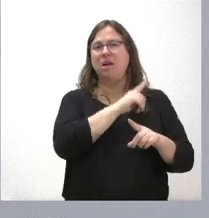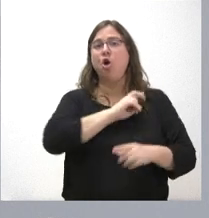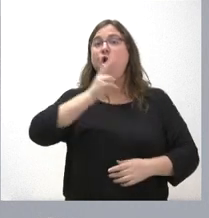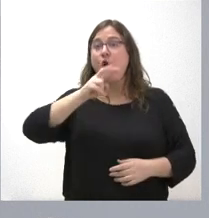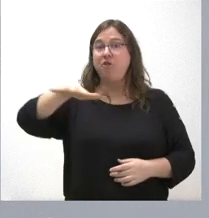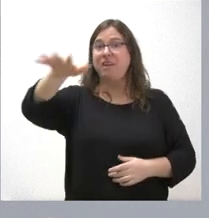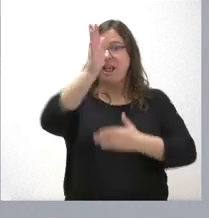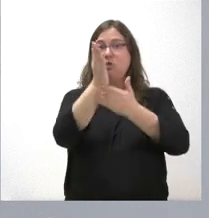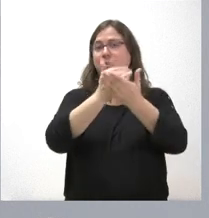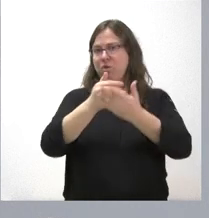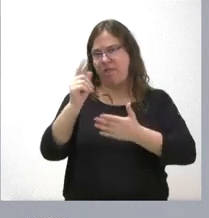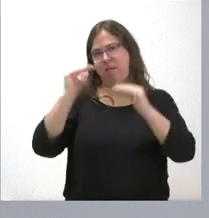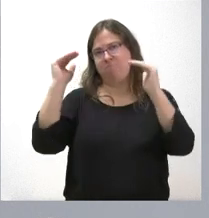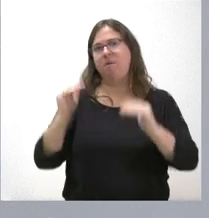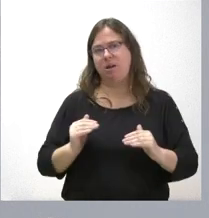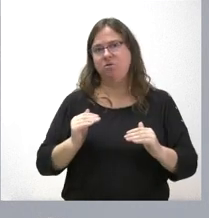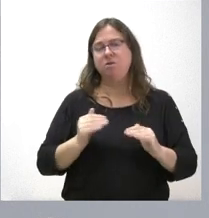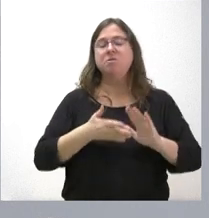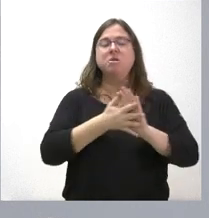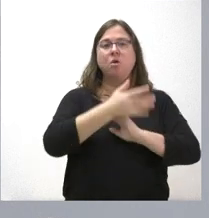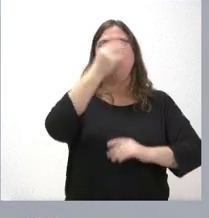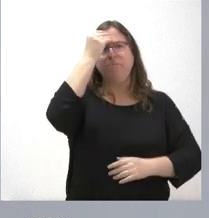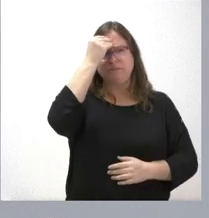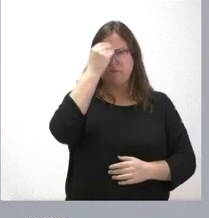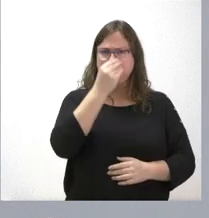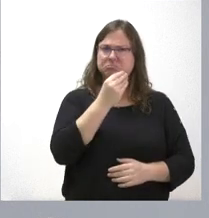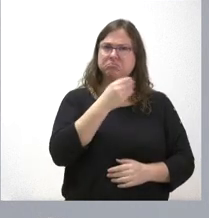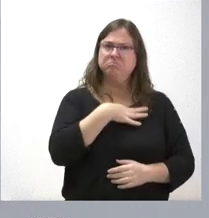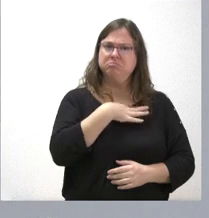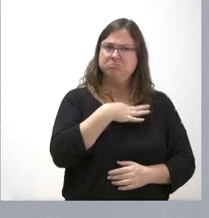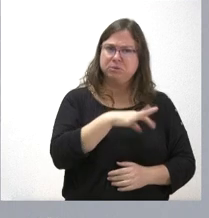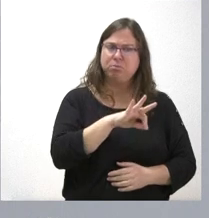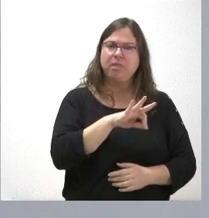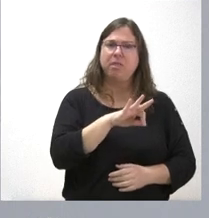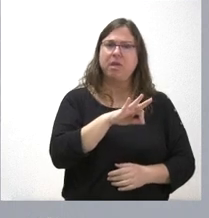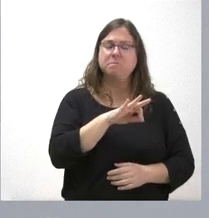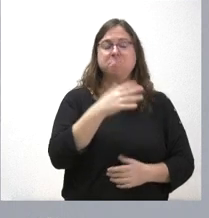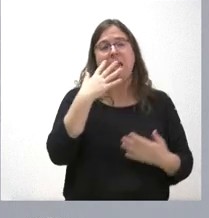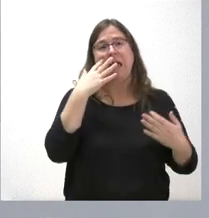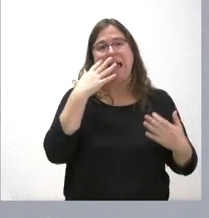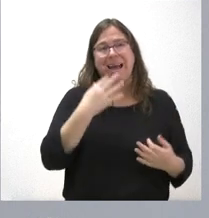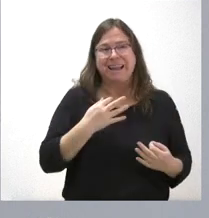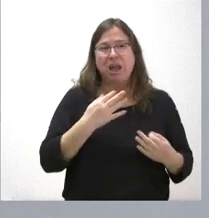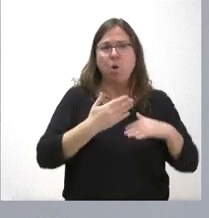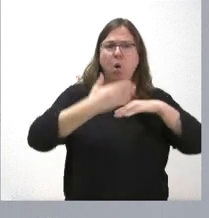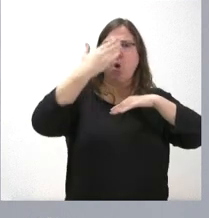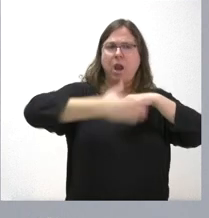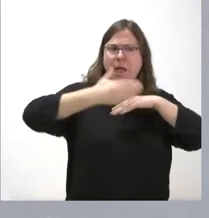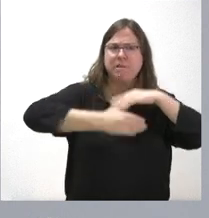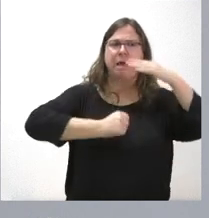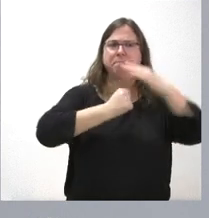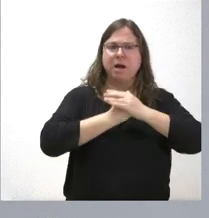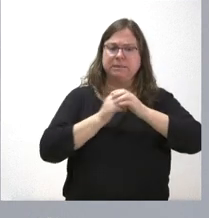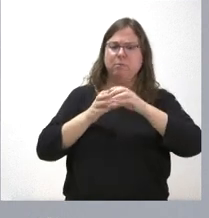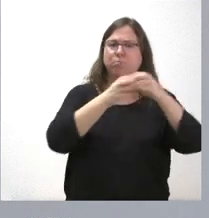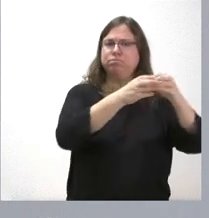otras comunidades autónomas y por tanto estamos todavía en disposición de creer que no es necesario establecer limitaciones de